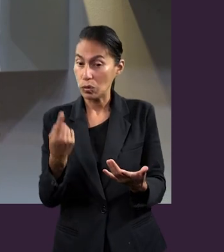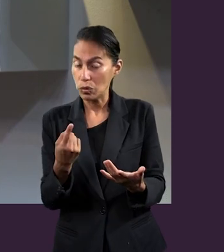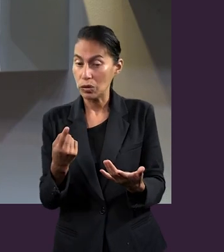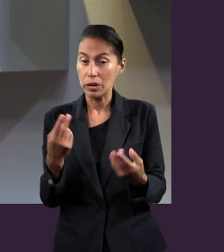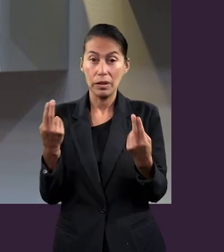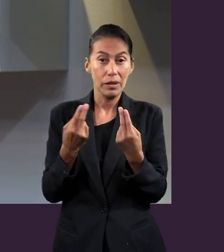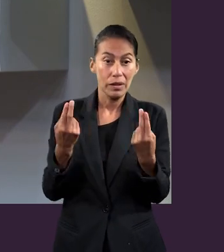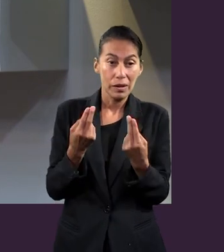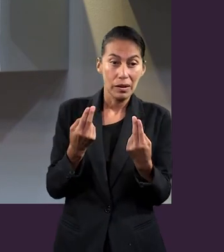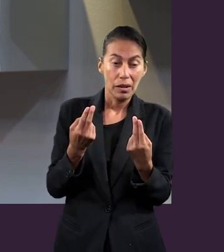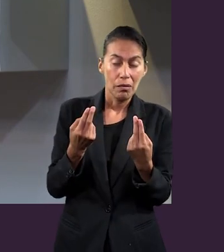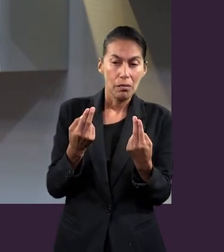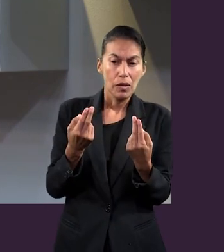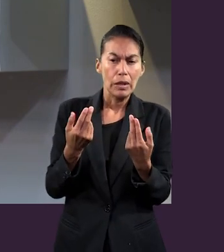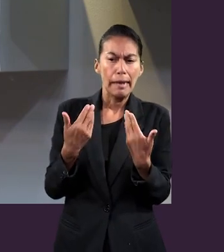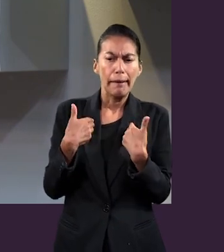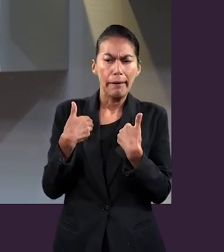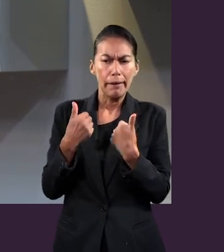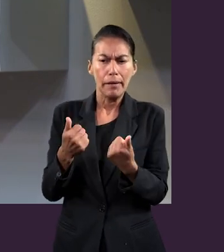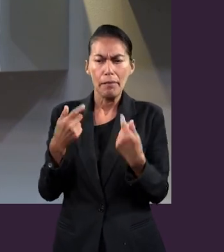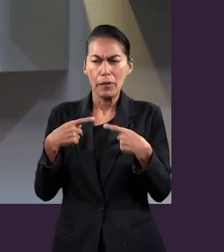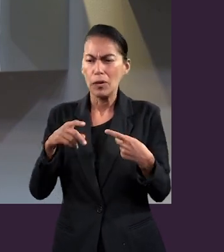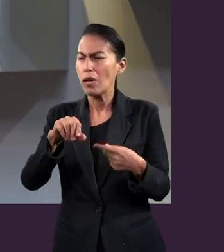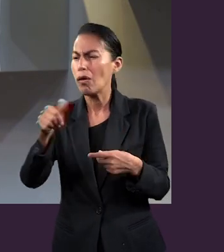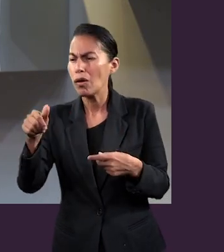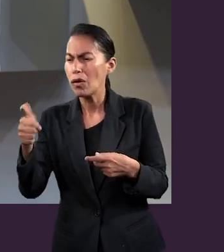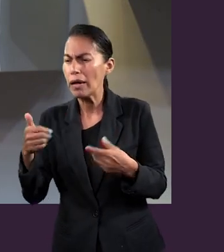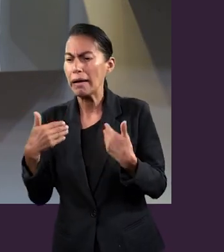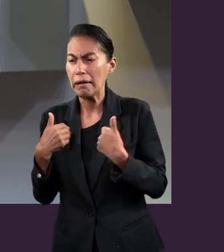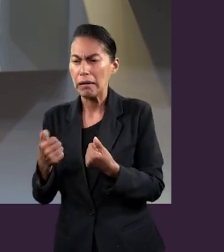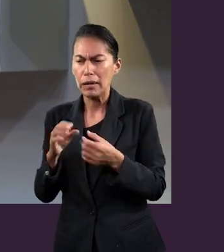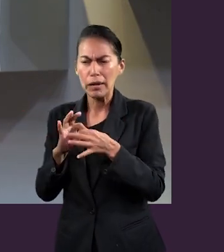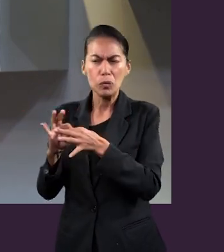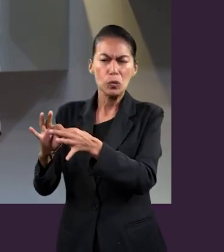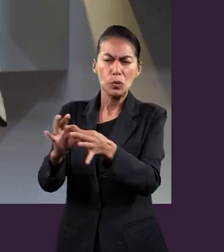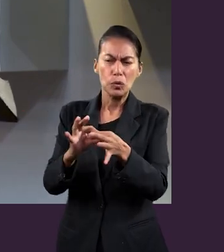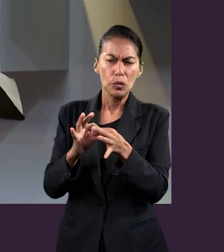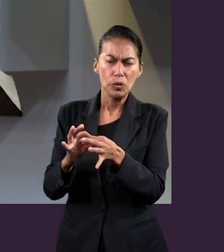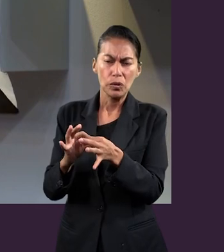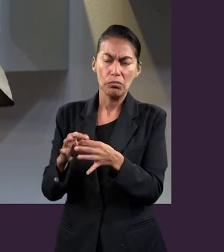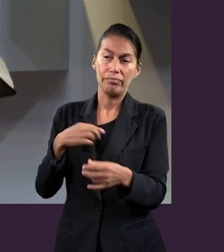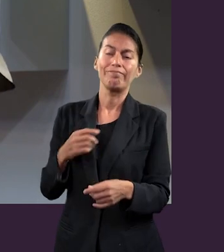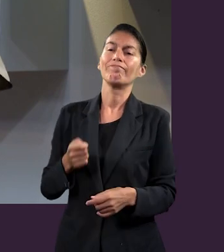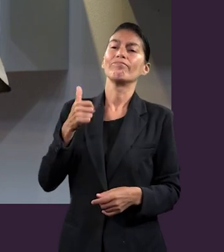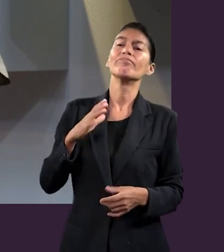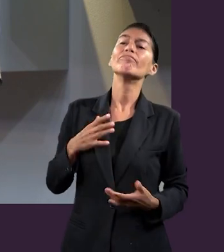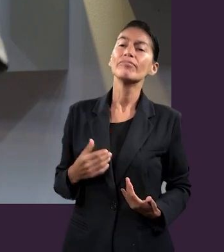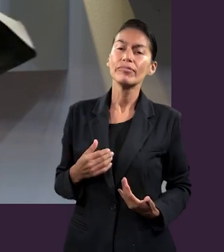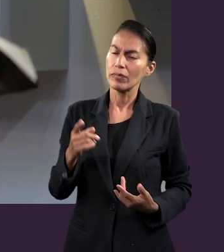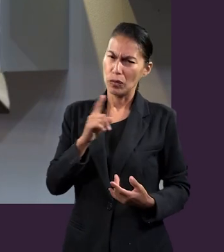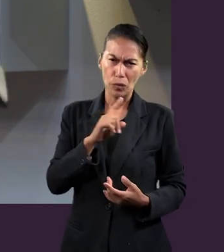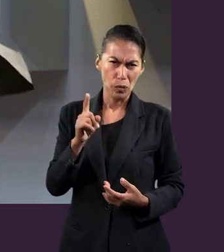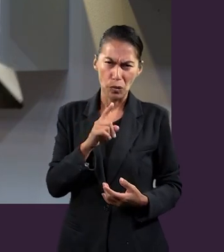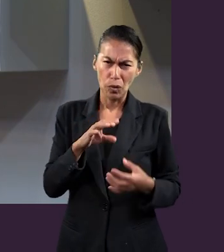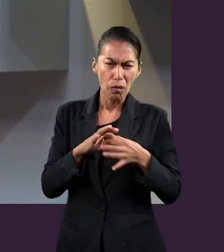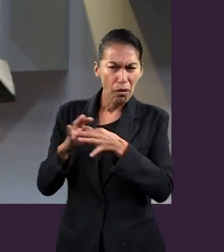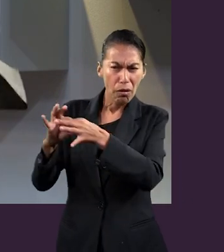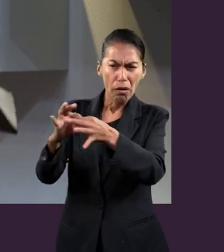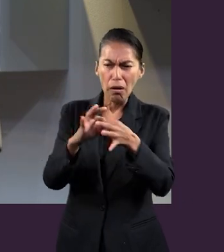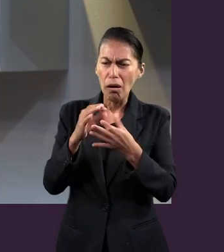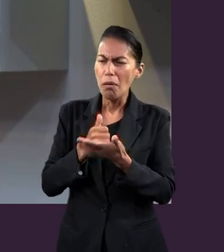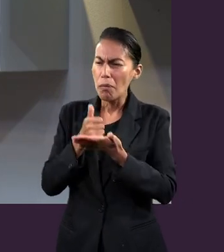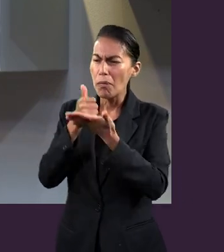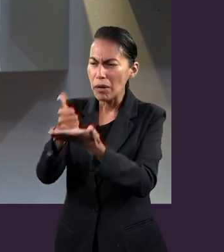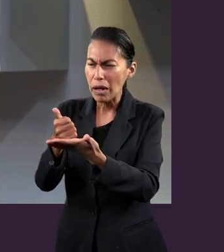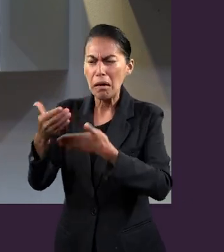que tratar de considerar a los demás, tratar de ayudarnos entre nosotros cuando